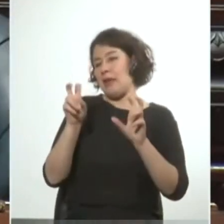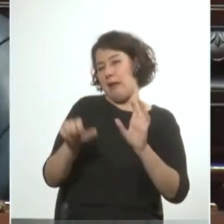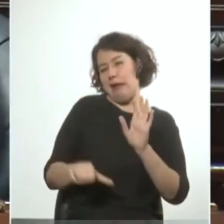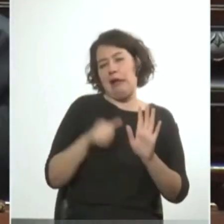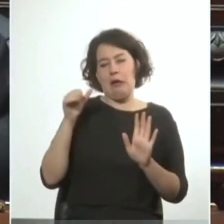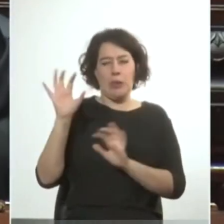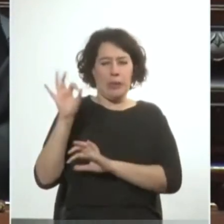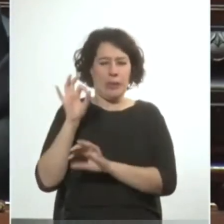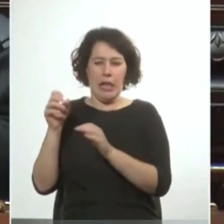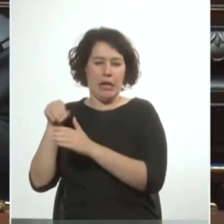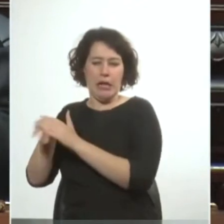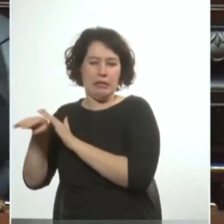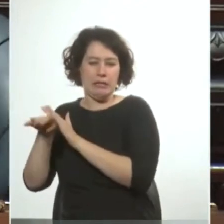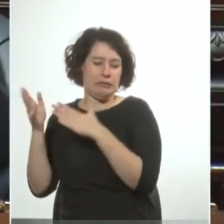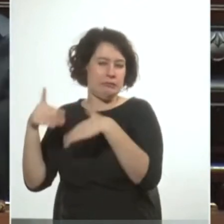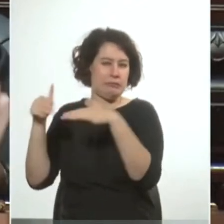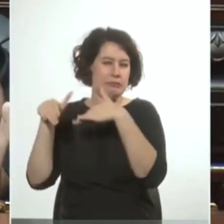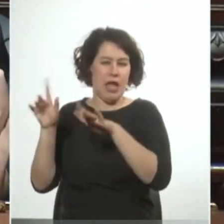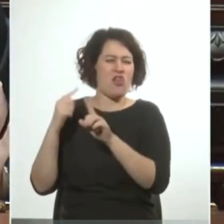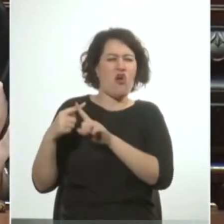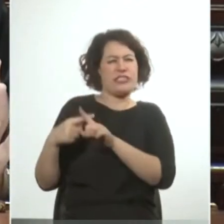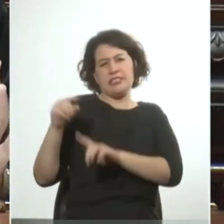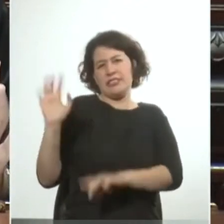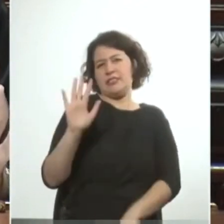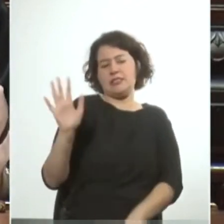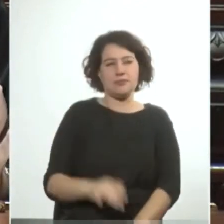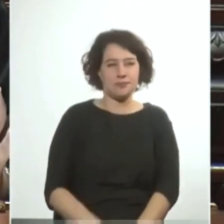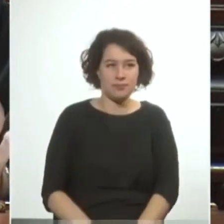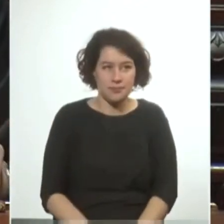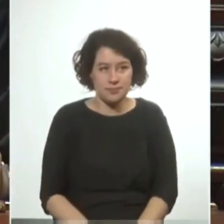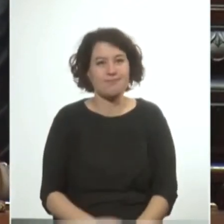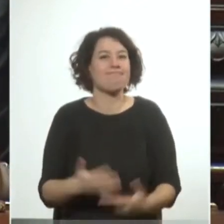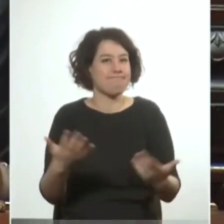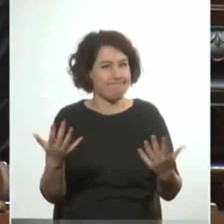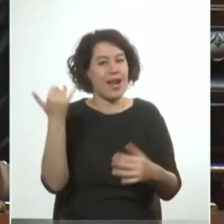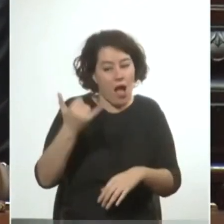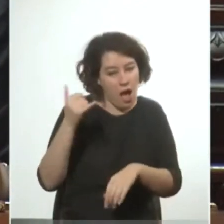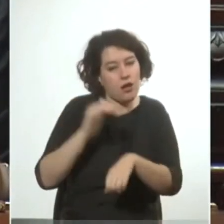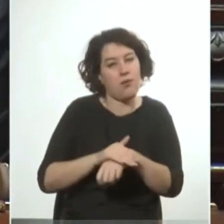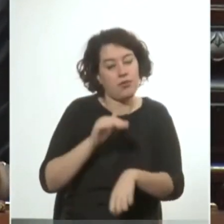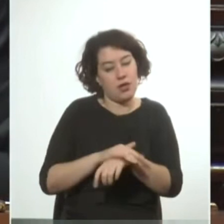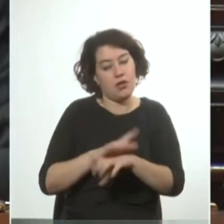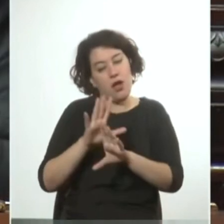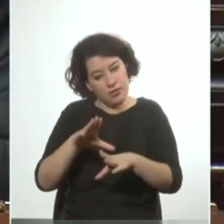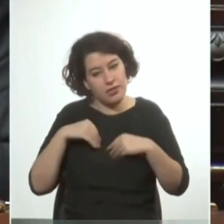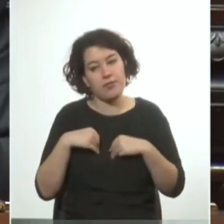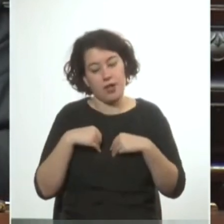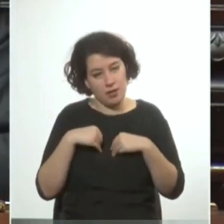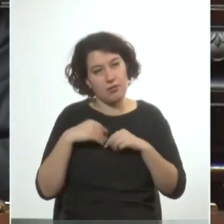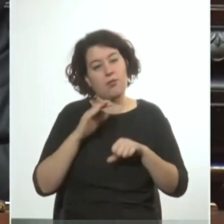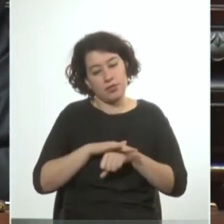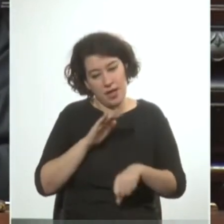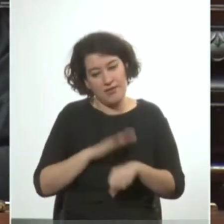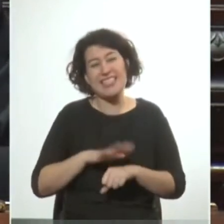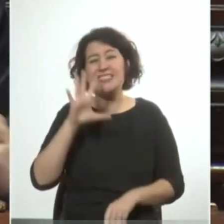que no me convienen adentro del bolillero y decir eso no existe tenemos responsabilidades asumamos nuestras responsabilidades